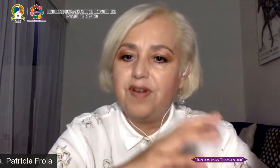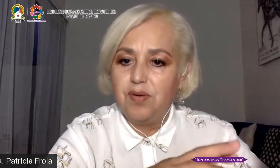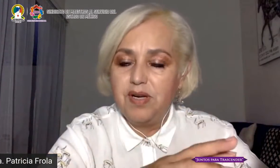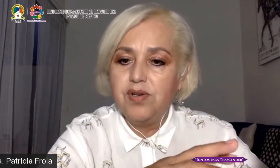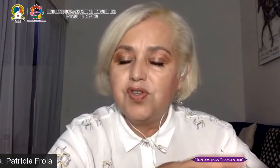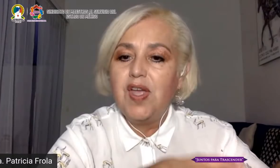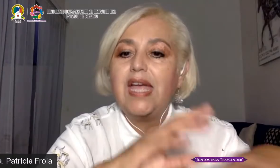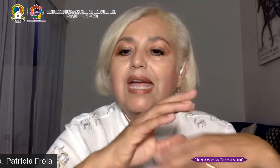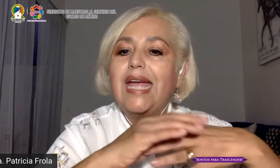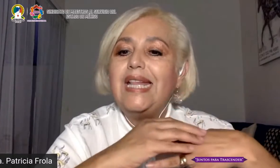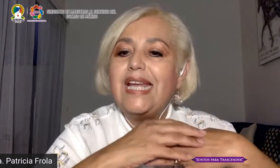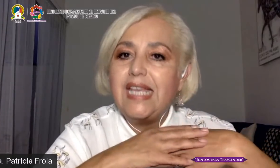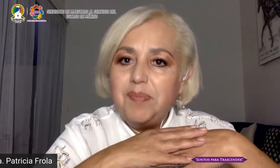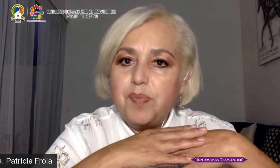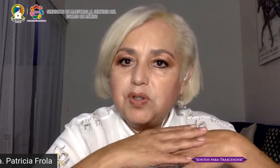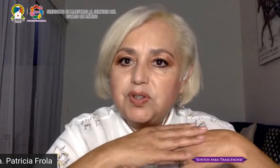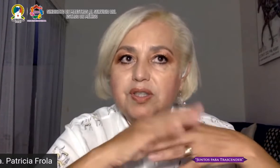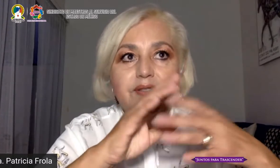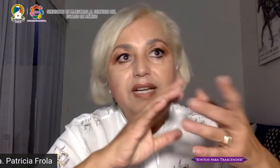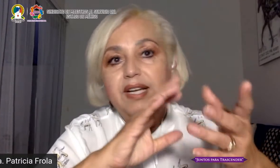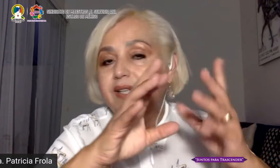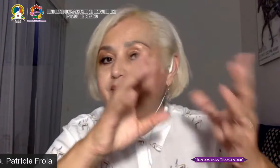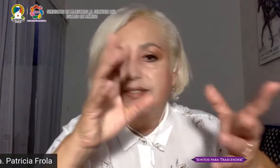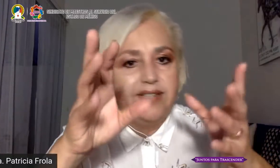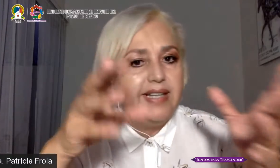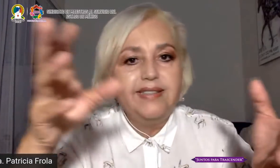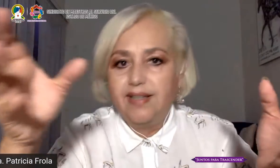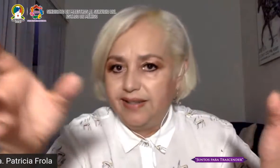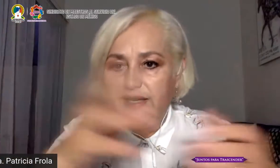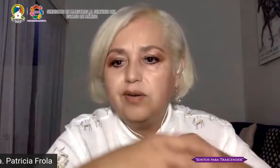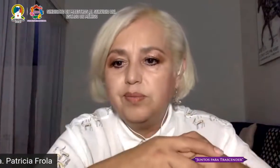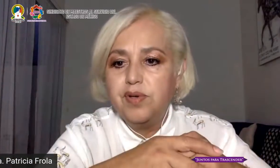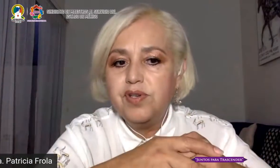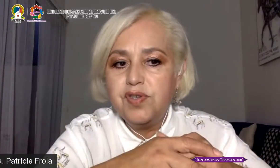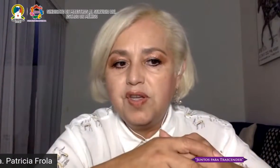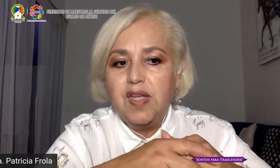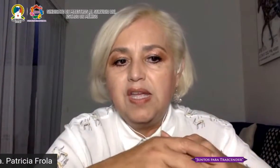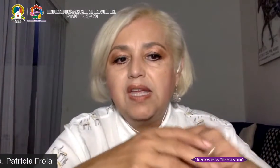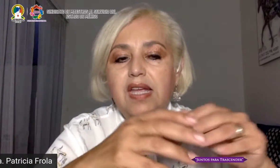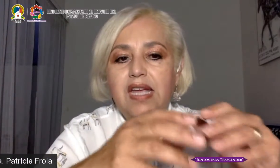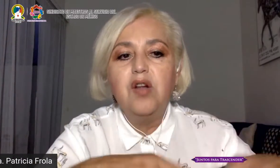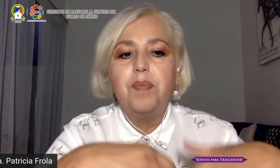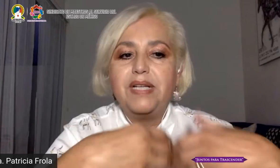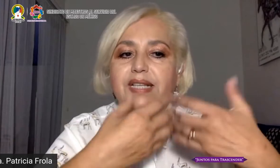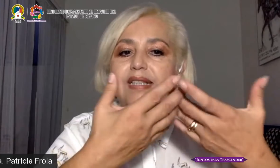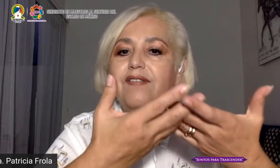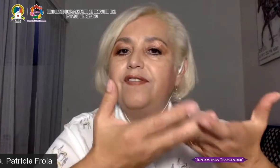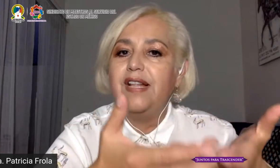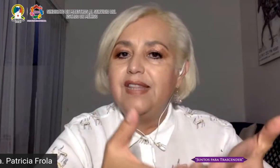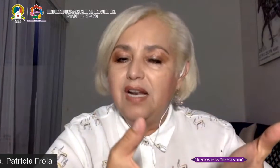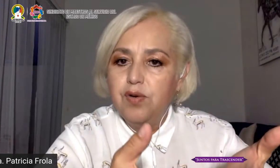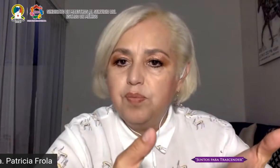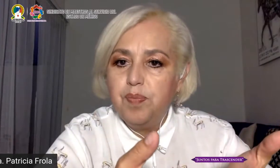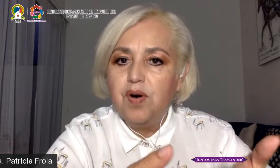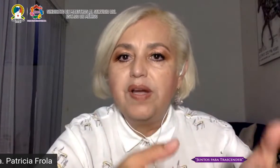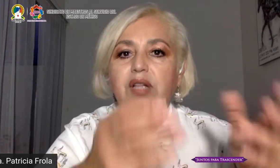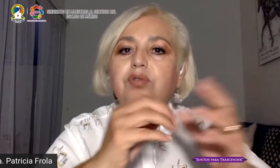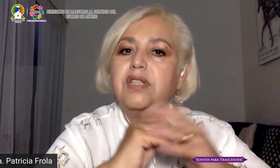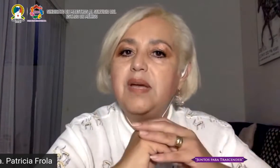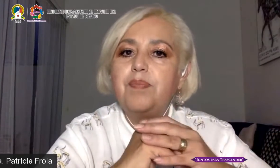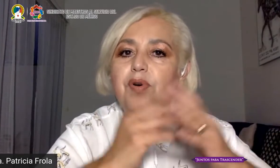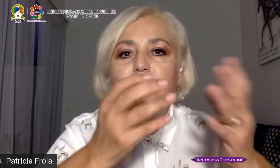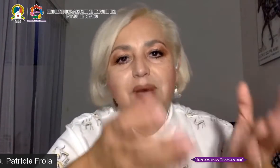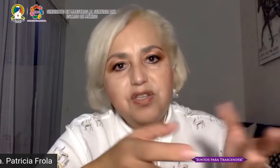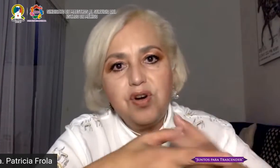basado en fenómenos en equipos de seis a diez alumnos y lo presenten frente al grupo